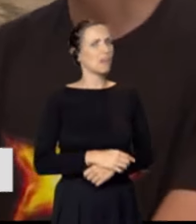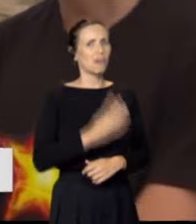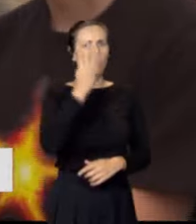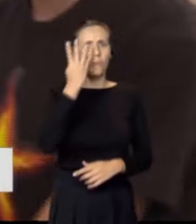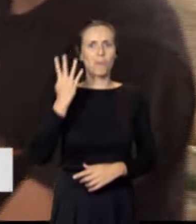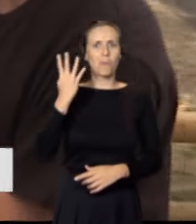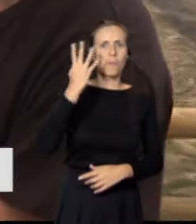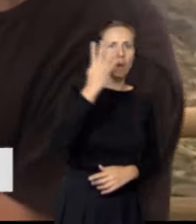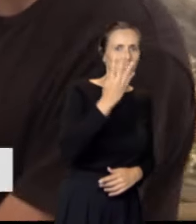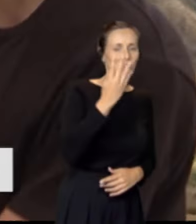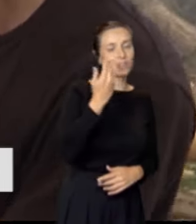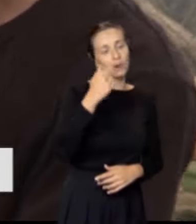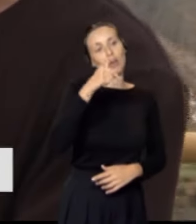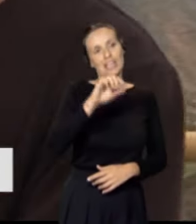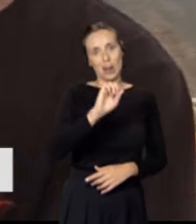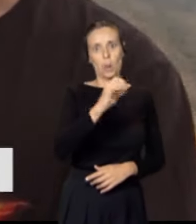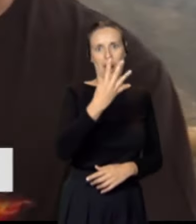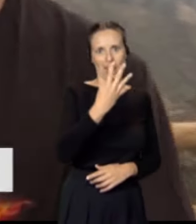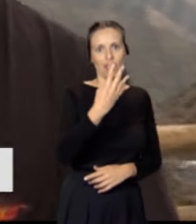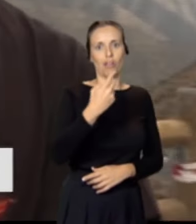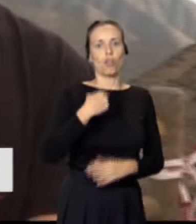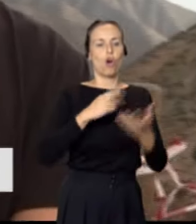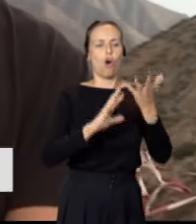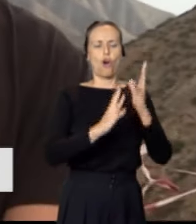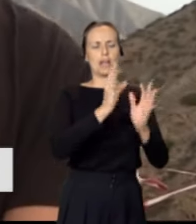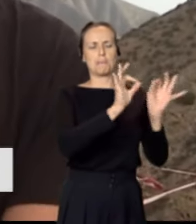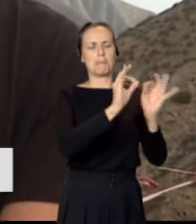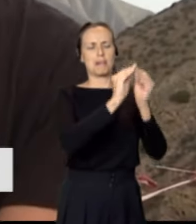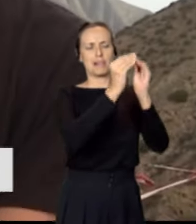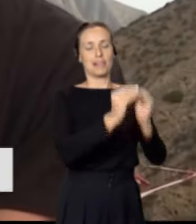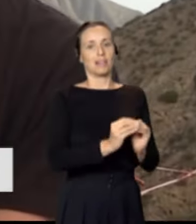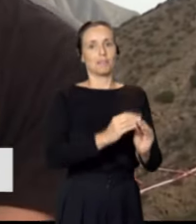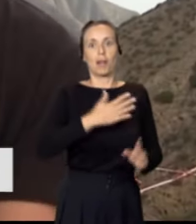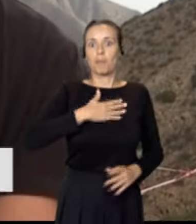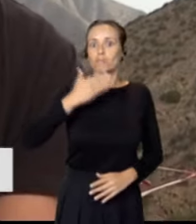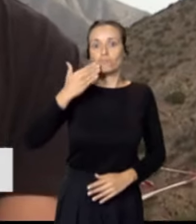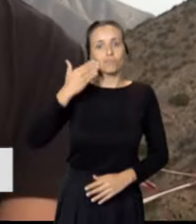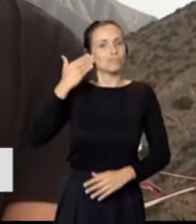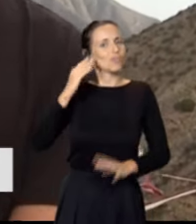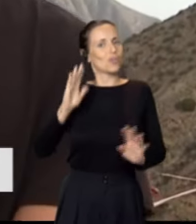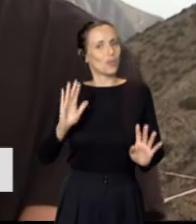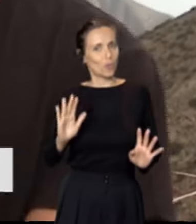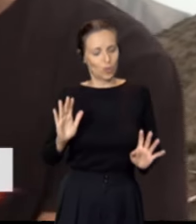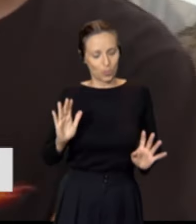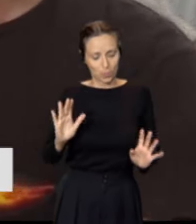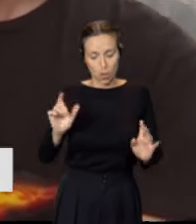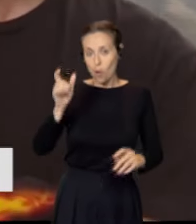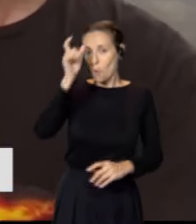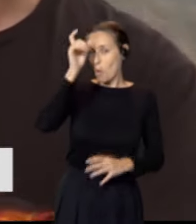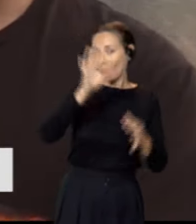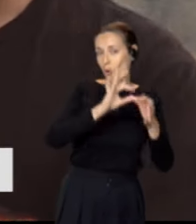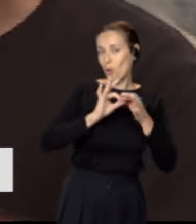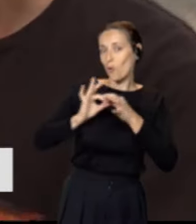con este que subo todo, hacer la hoguera y la verdad que es un orgullo hacerla, estar todo el pueblo junto,